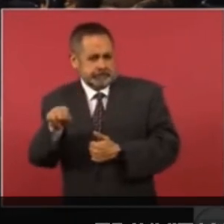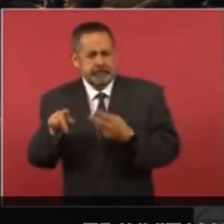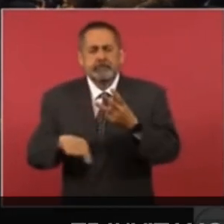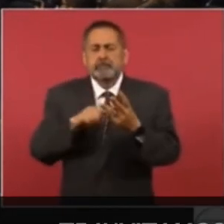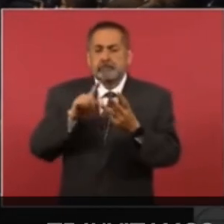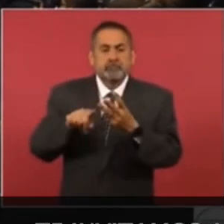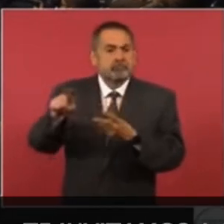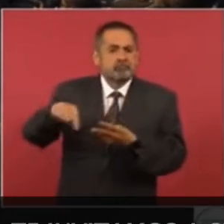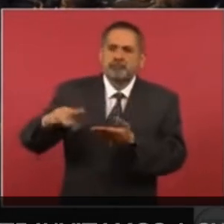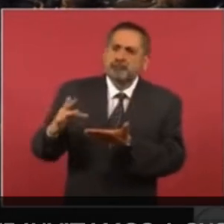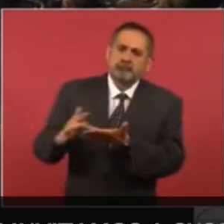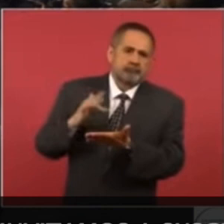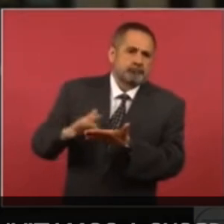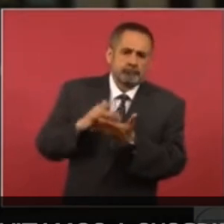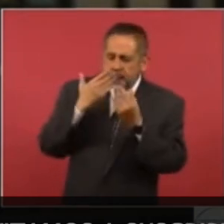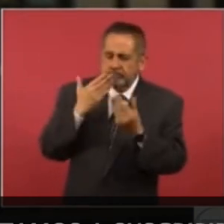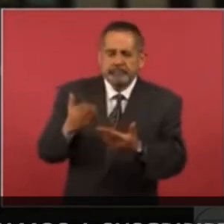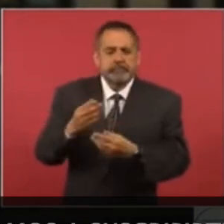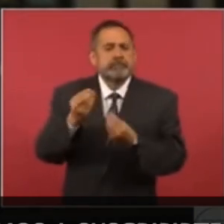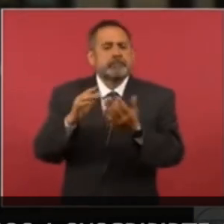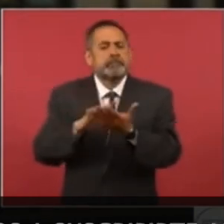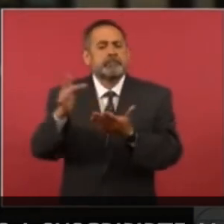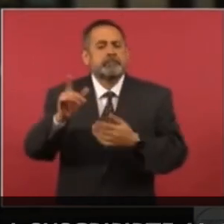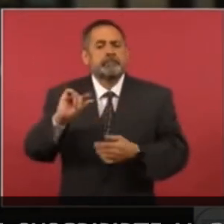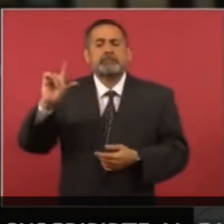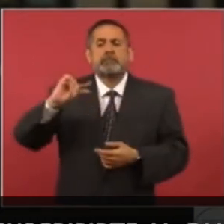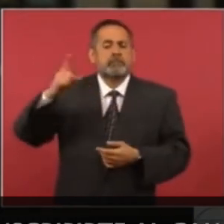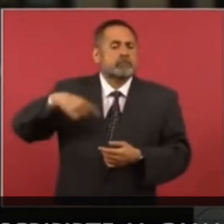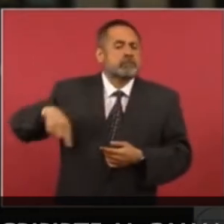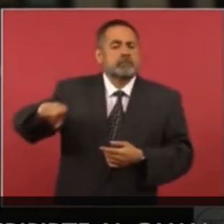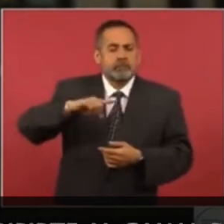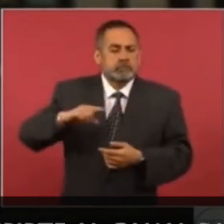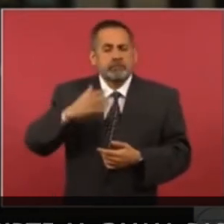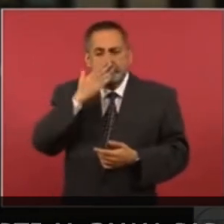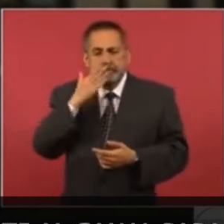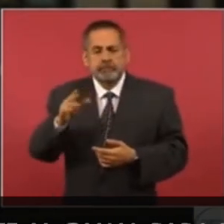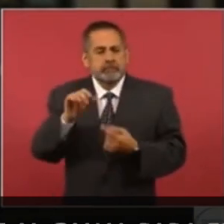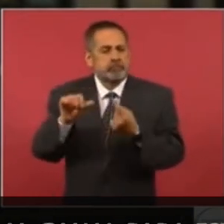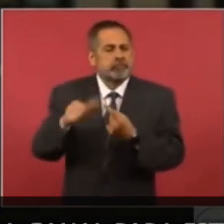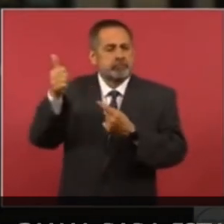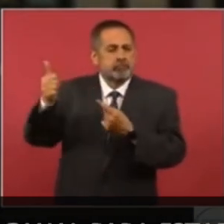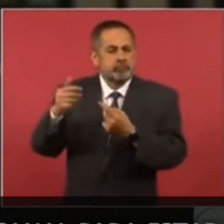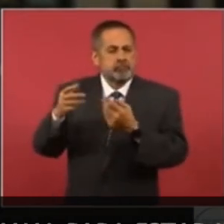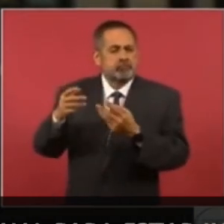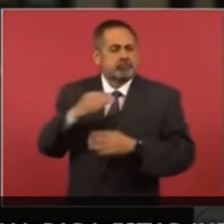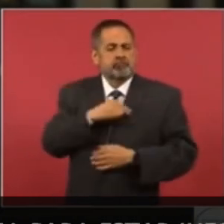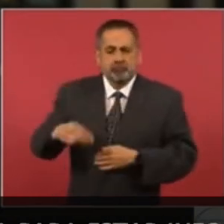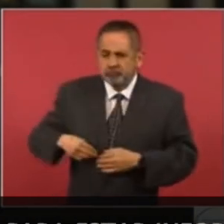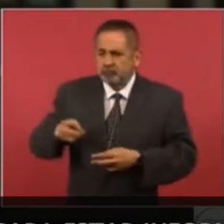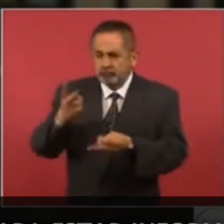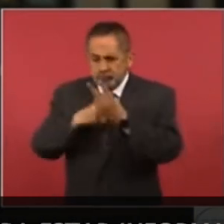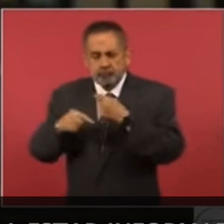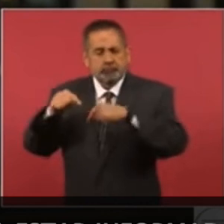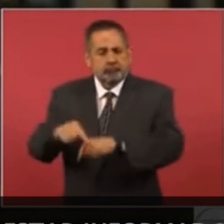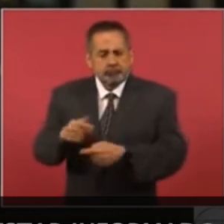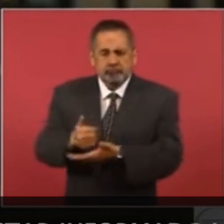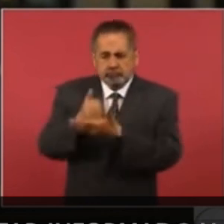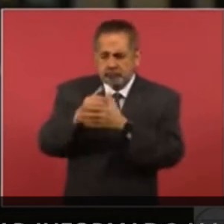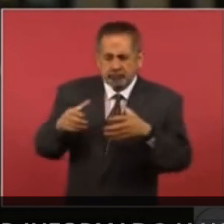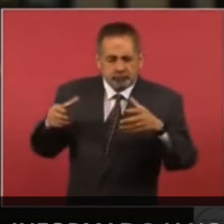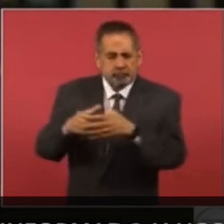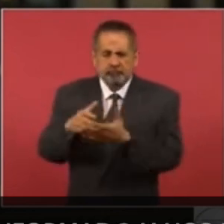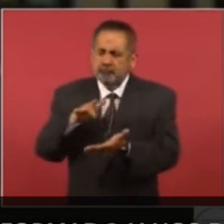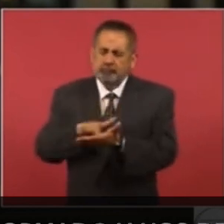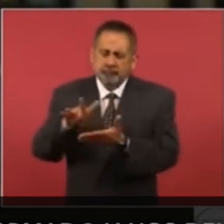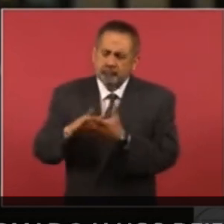apoyando mucho, y por supuesto a las autoridades de otros municipios que también están aquí presentes y nos